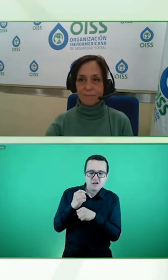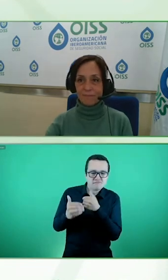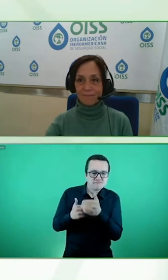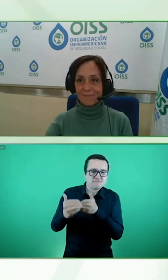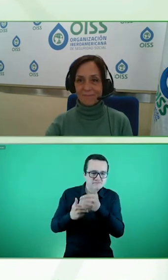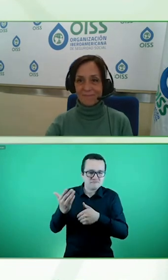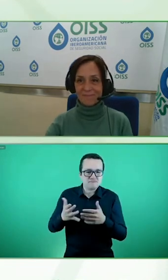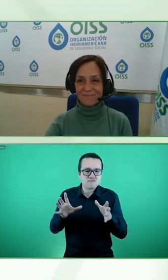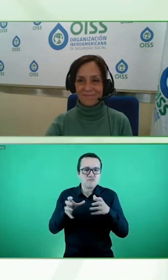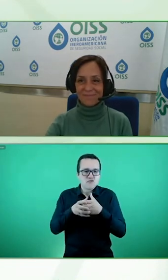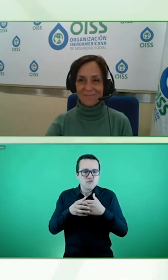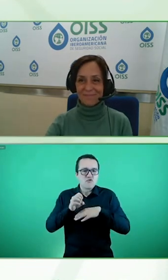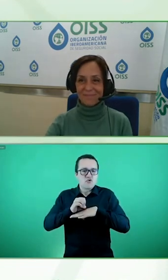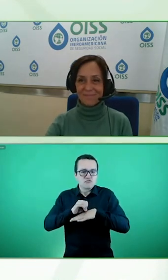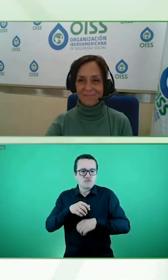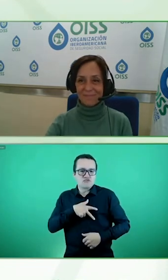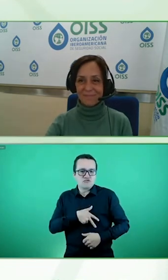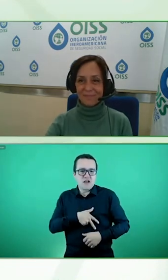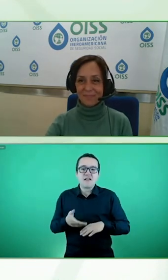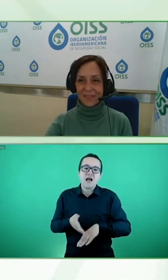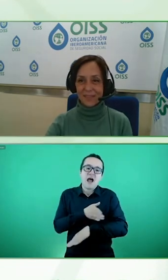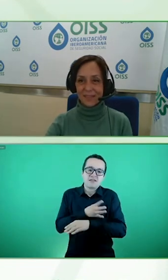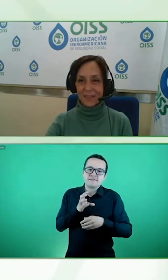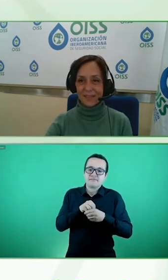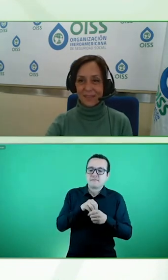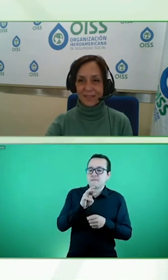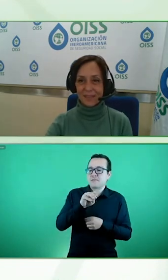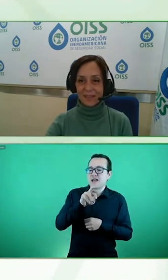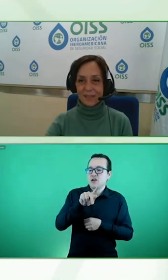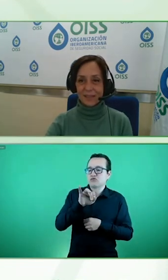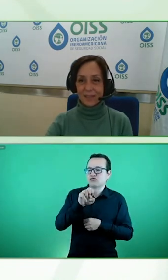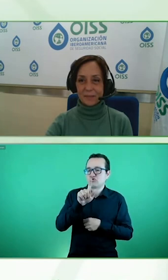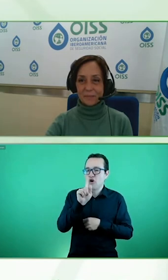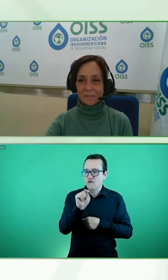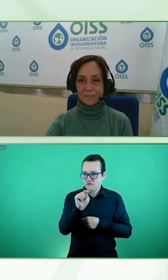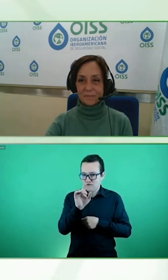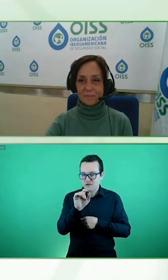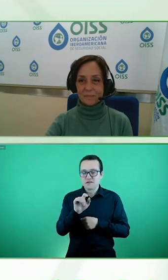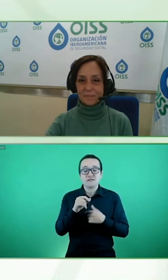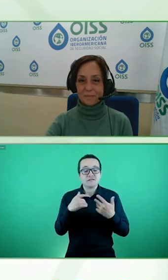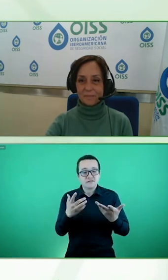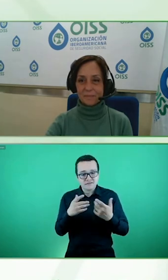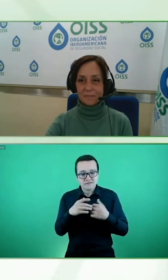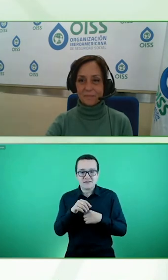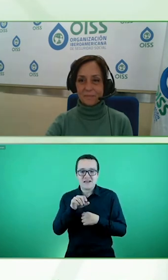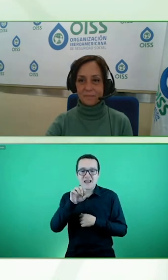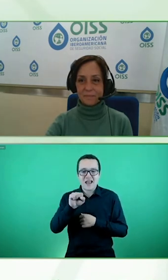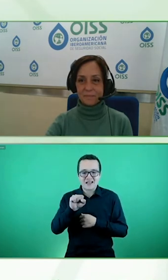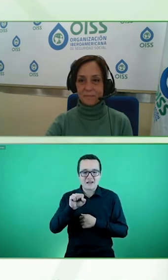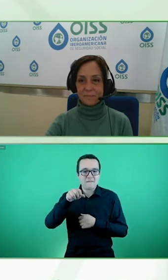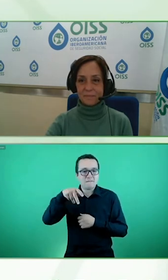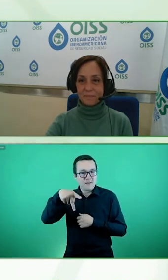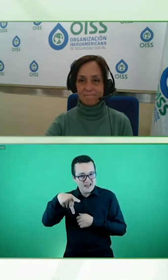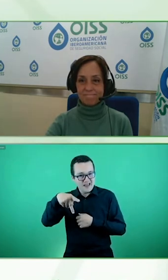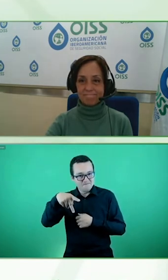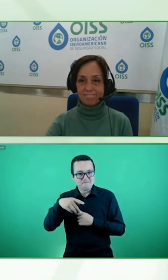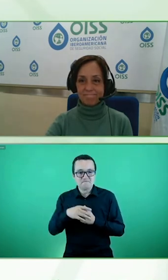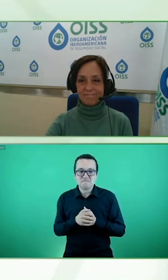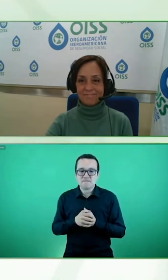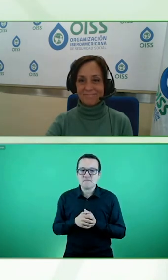de tecnología, Microsoft SAP, así que un cambio bastante fuerte